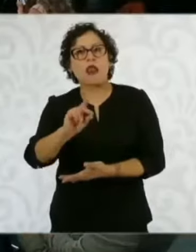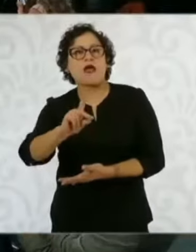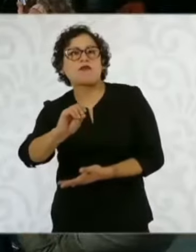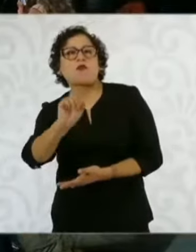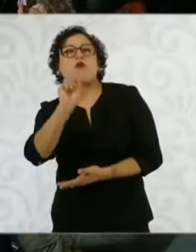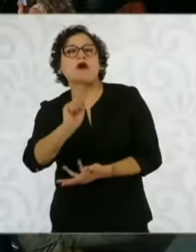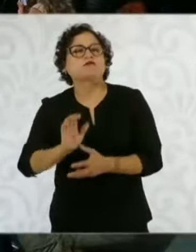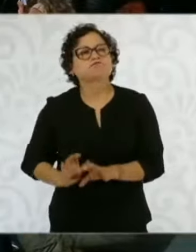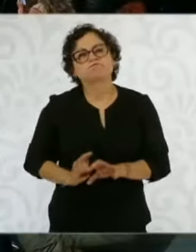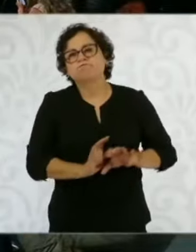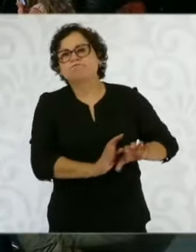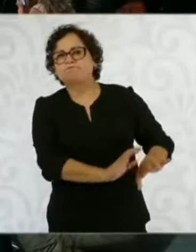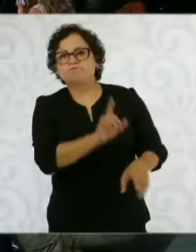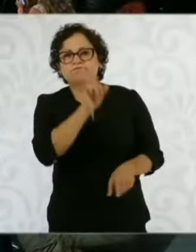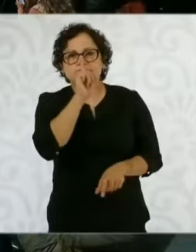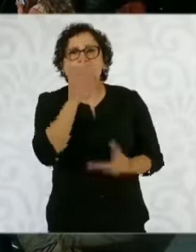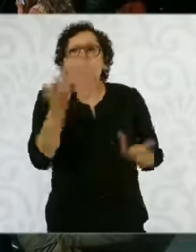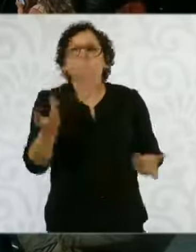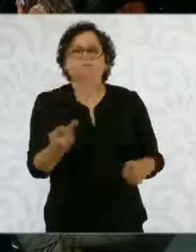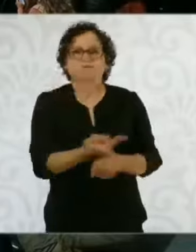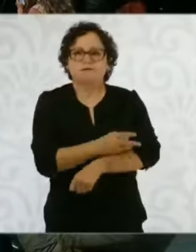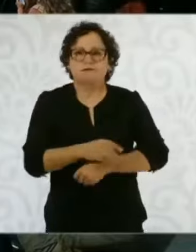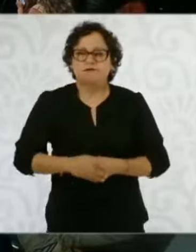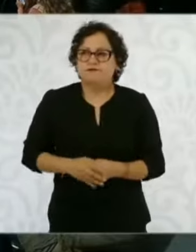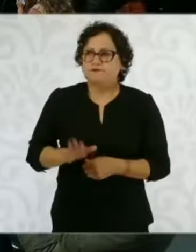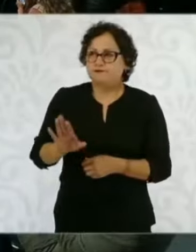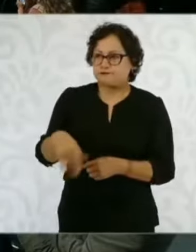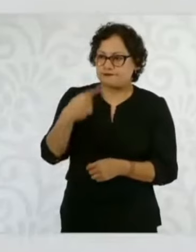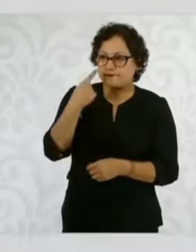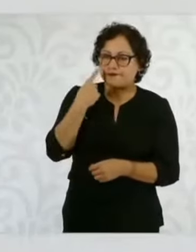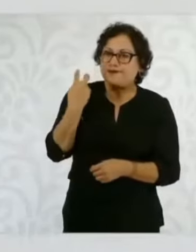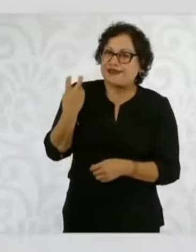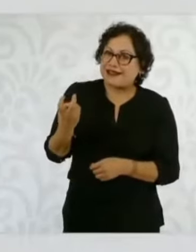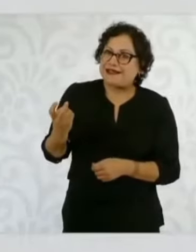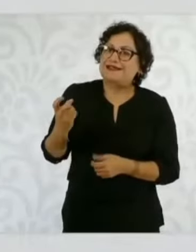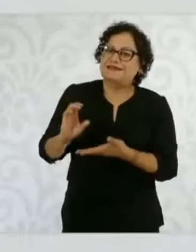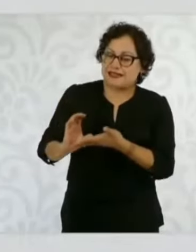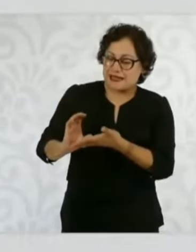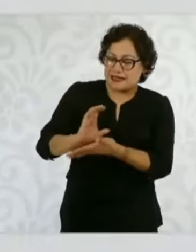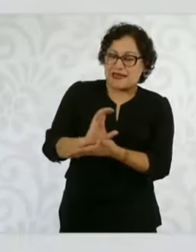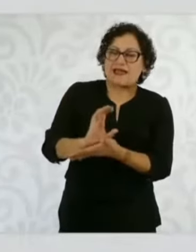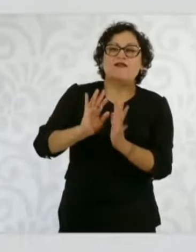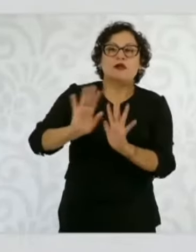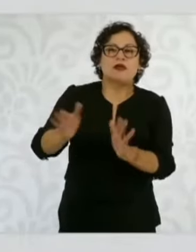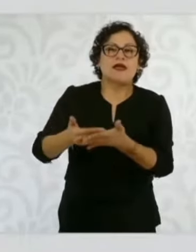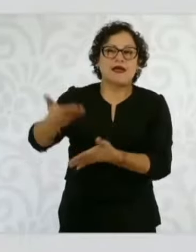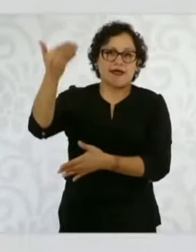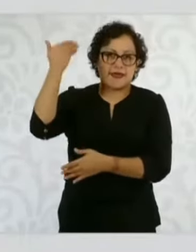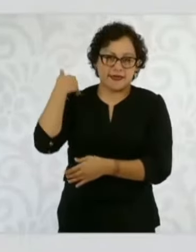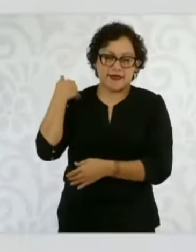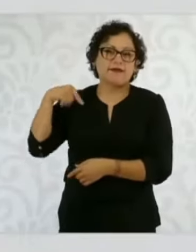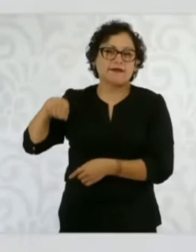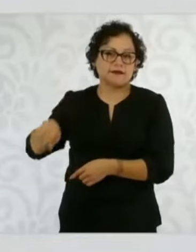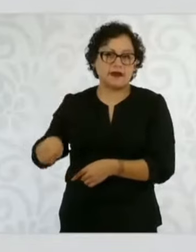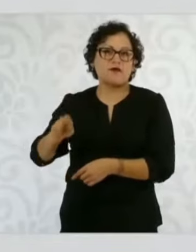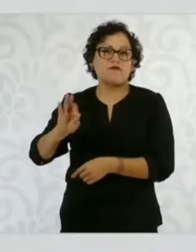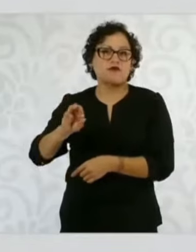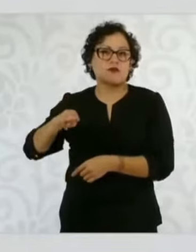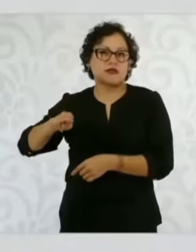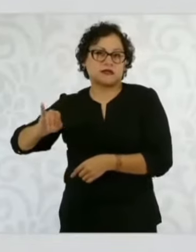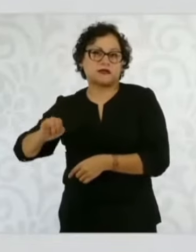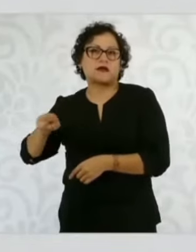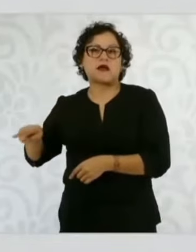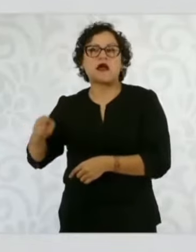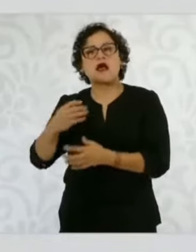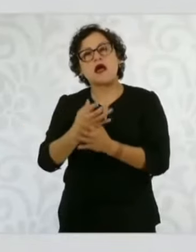Es una línea de crédito que ya existía, o sea, es lo que dice el fondo es ahí está esta